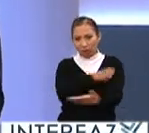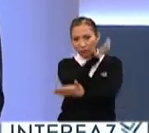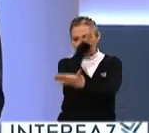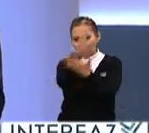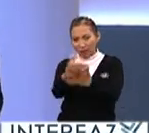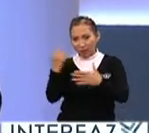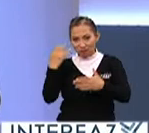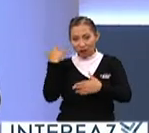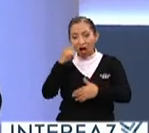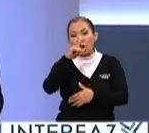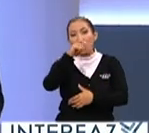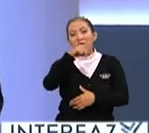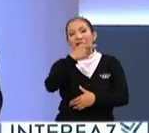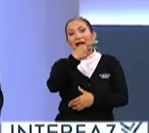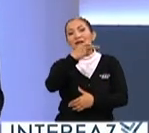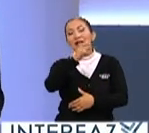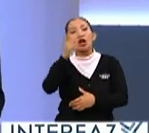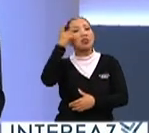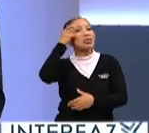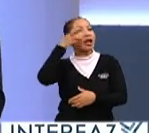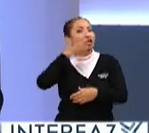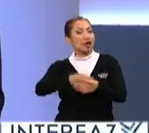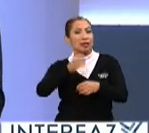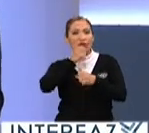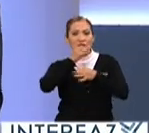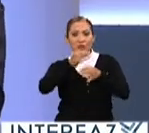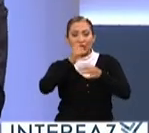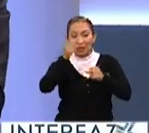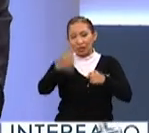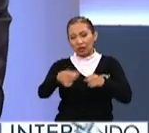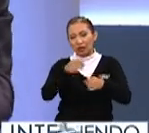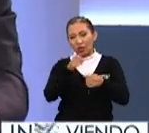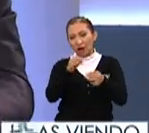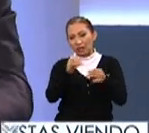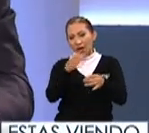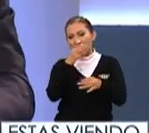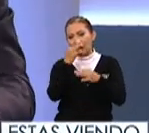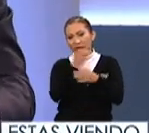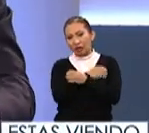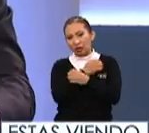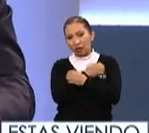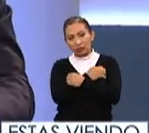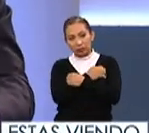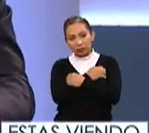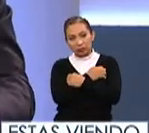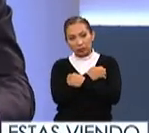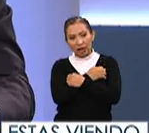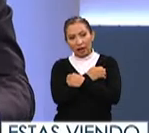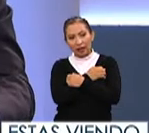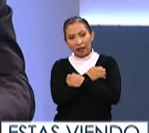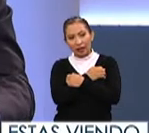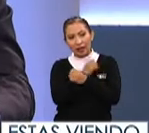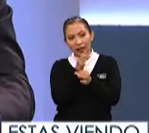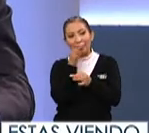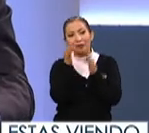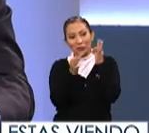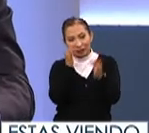este gran evento, Luis Gavino Alzatiel, es director de información de la Agencia de Educación, de la Agencia